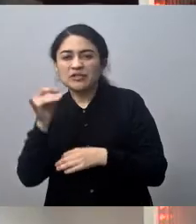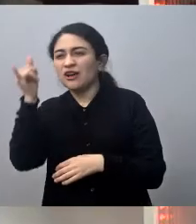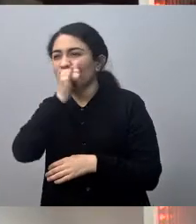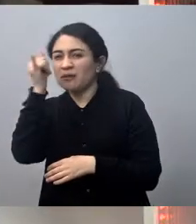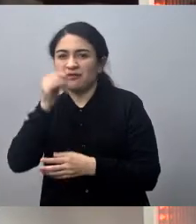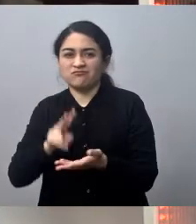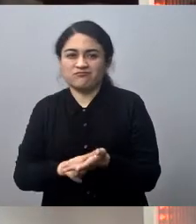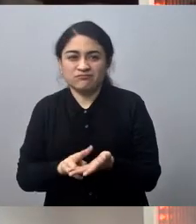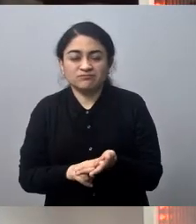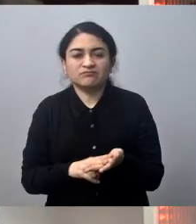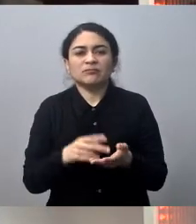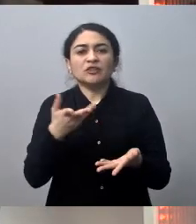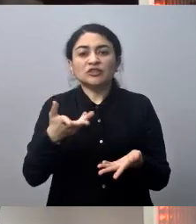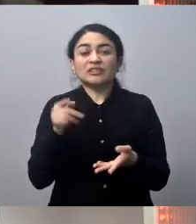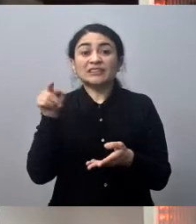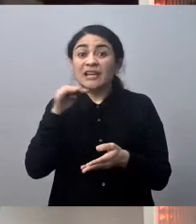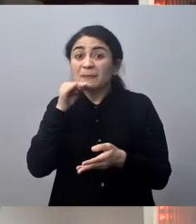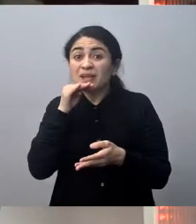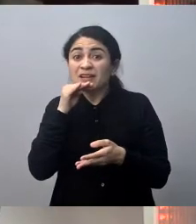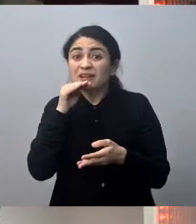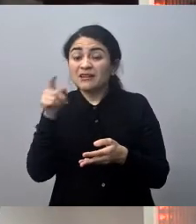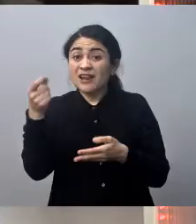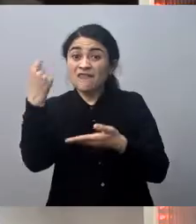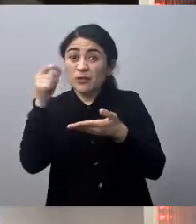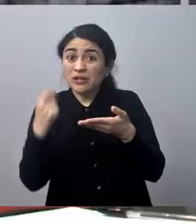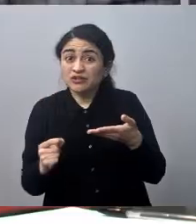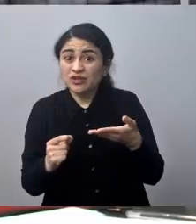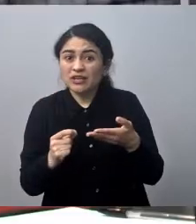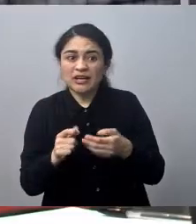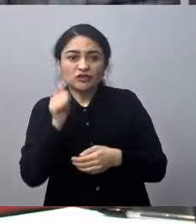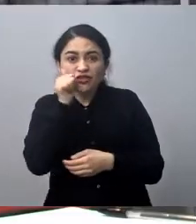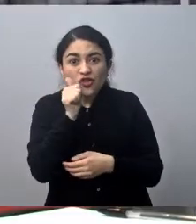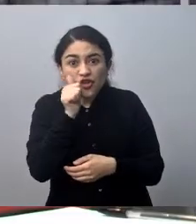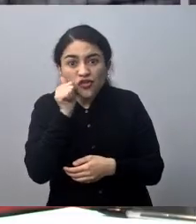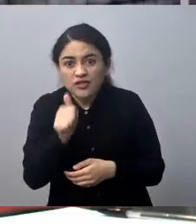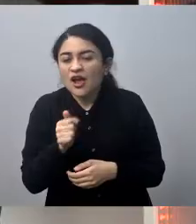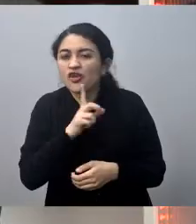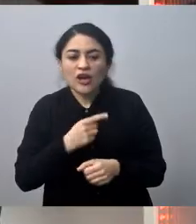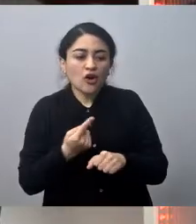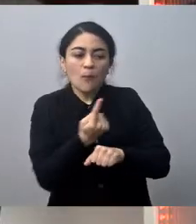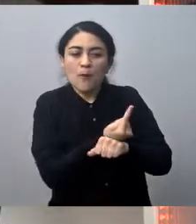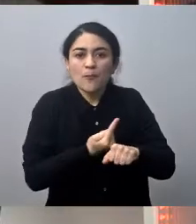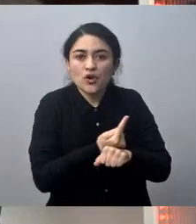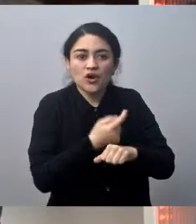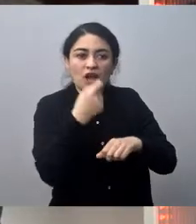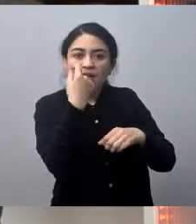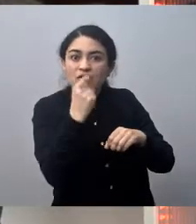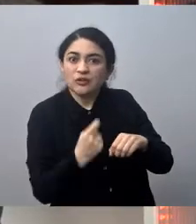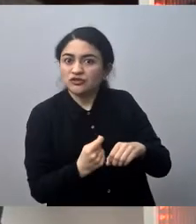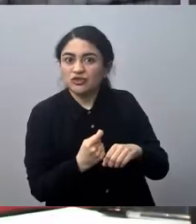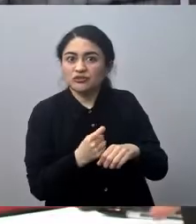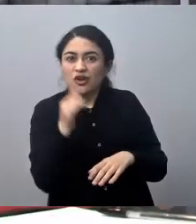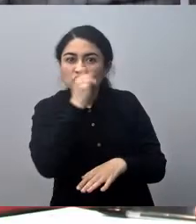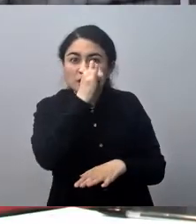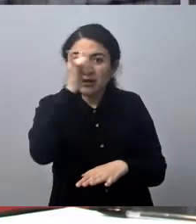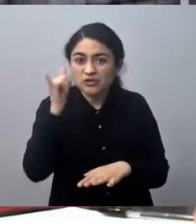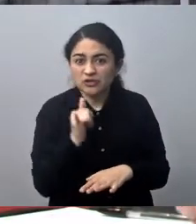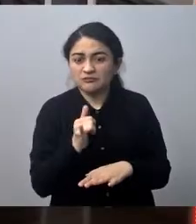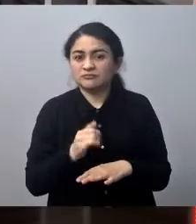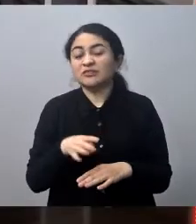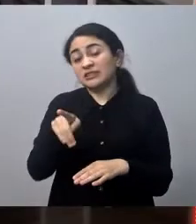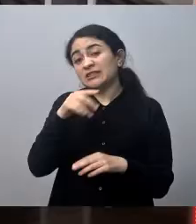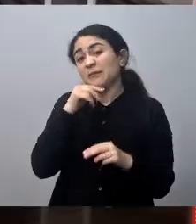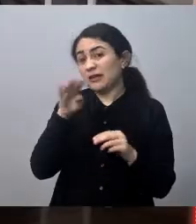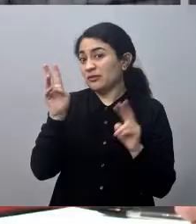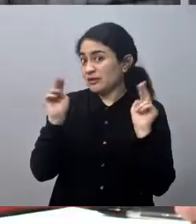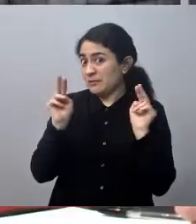alcalde, que es importante, porque la medición es diaria. Eso es. No es por hora, ni por el periodo como se va, o se pretende hacer ahora. Eso